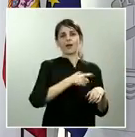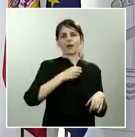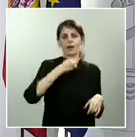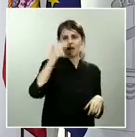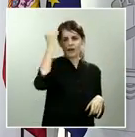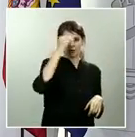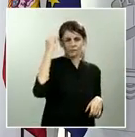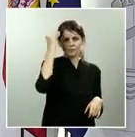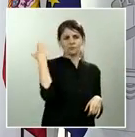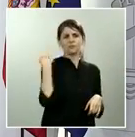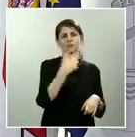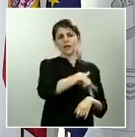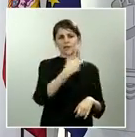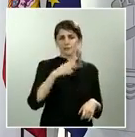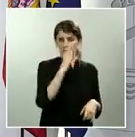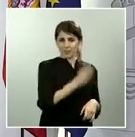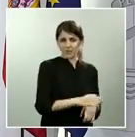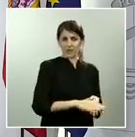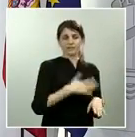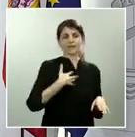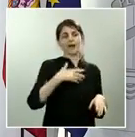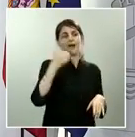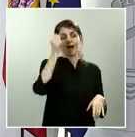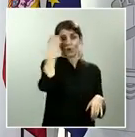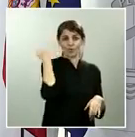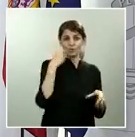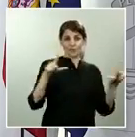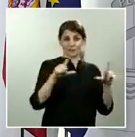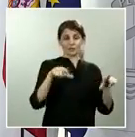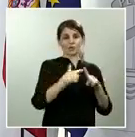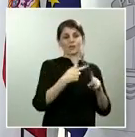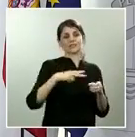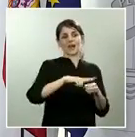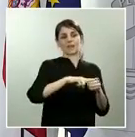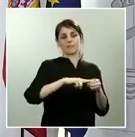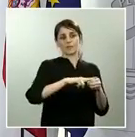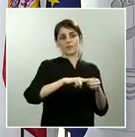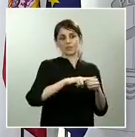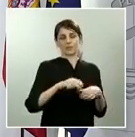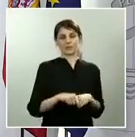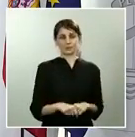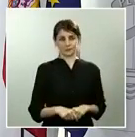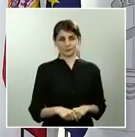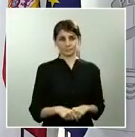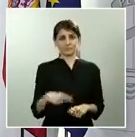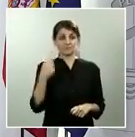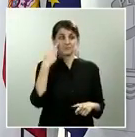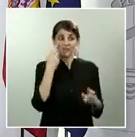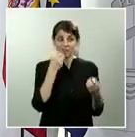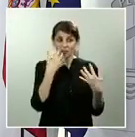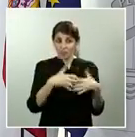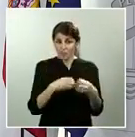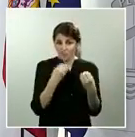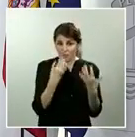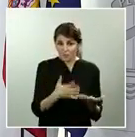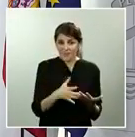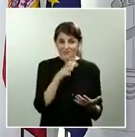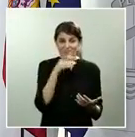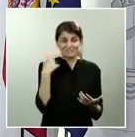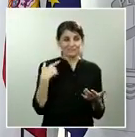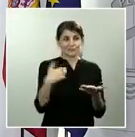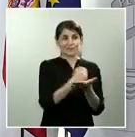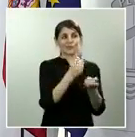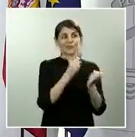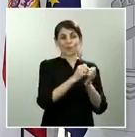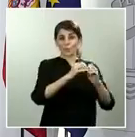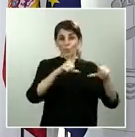y La Provincia. Vamos a ver si funciona todo correctamente. Arriba los canales de audio, realización, compañeros. Comenzamos